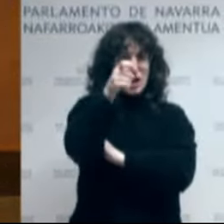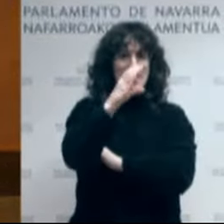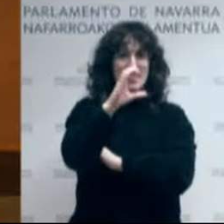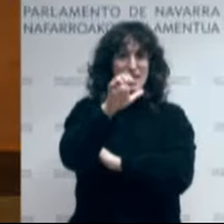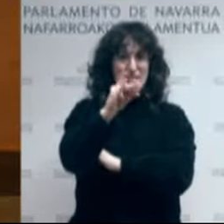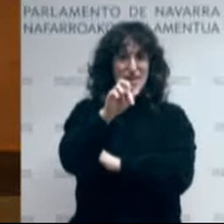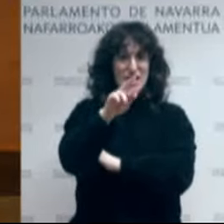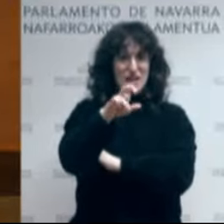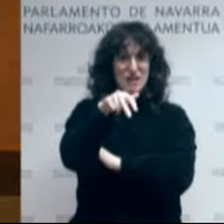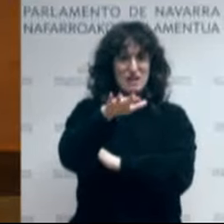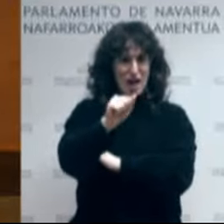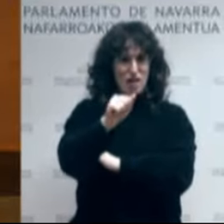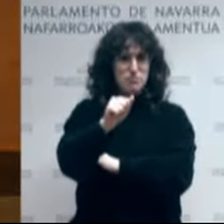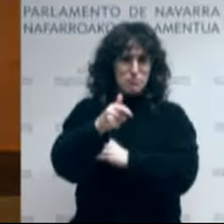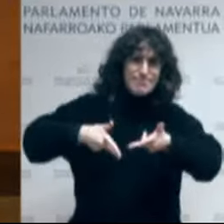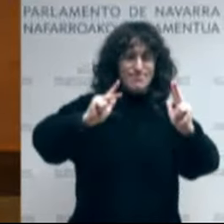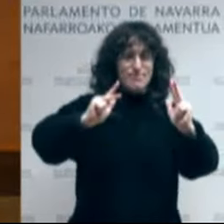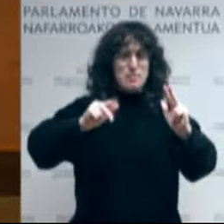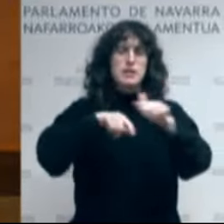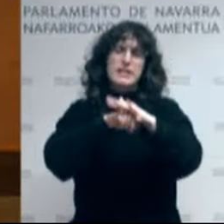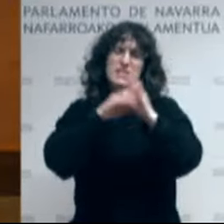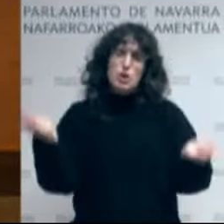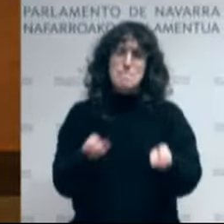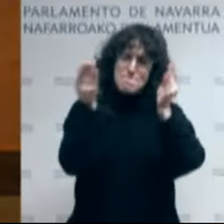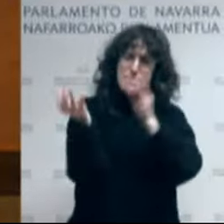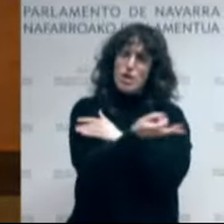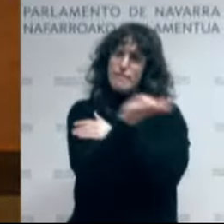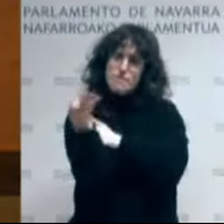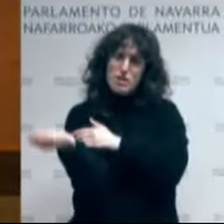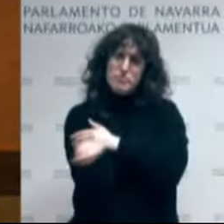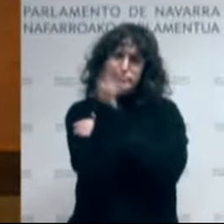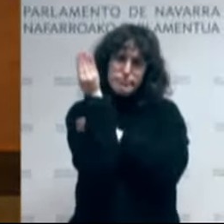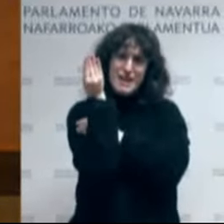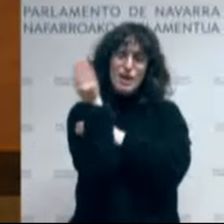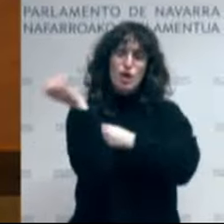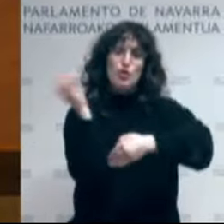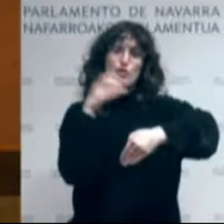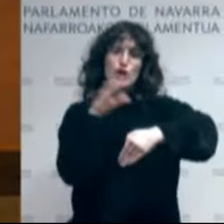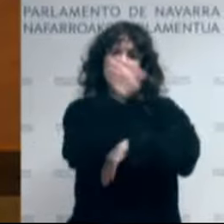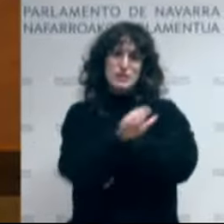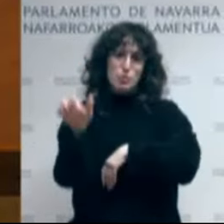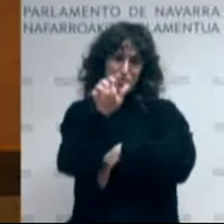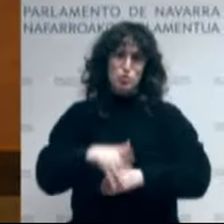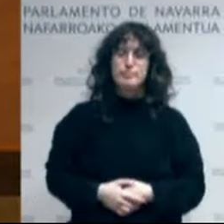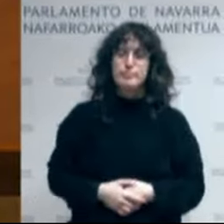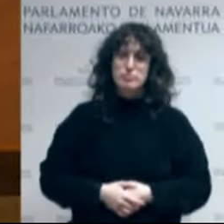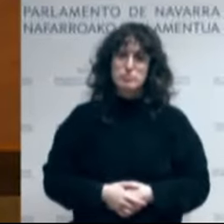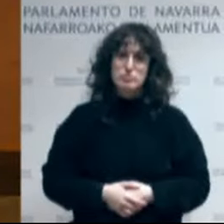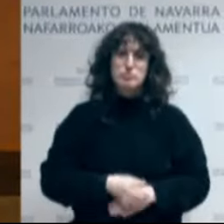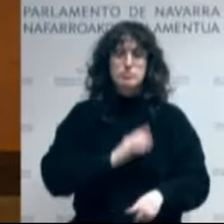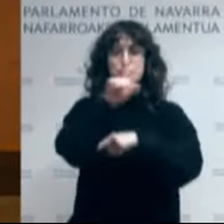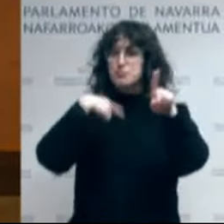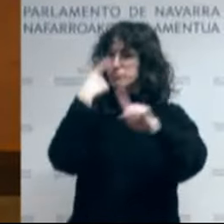así gestionar mejor y de forma eficaz los fondos europeos. Luego,